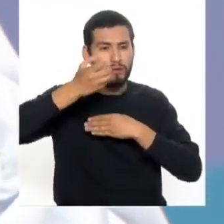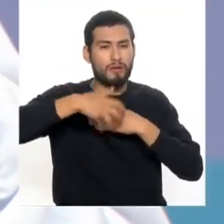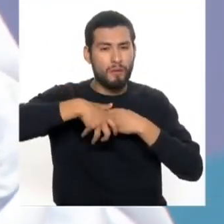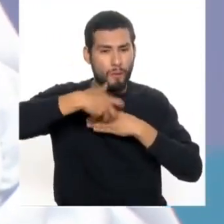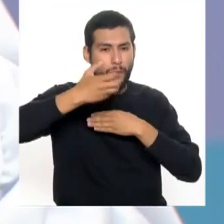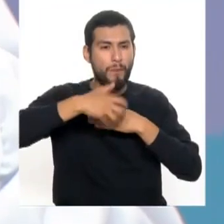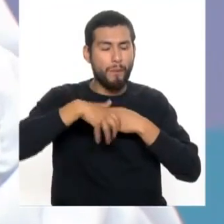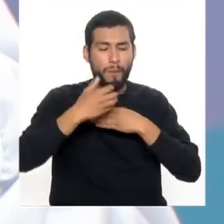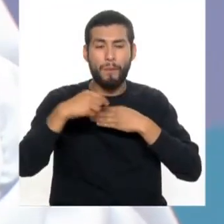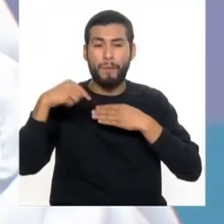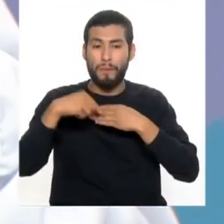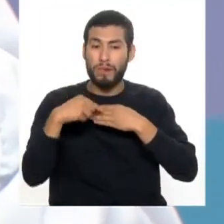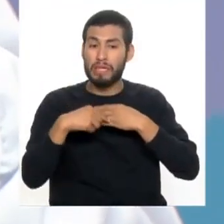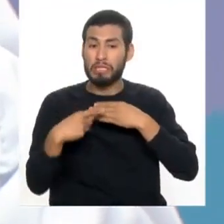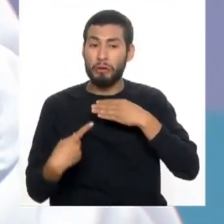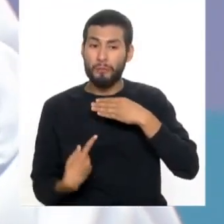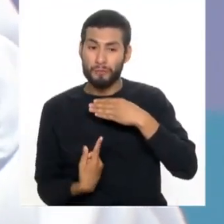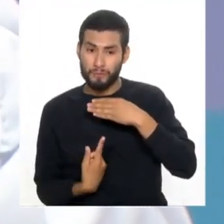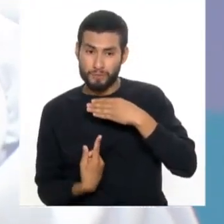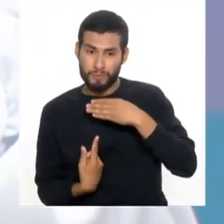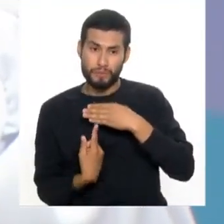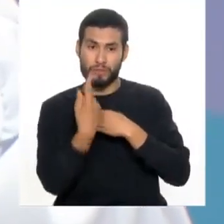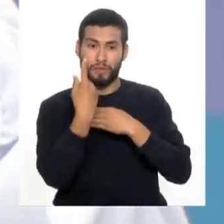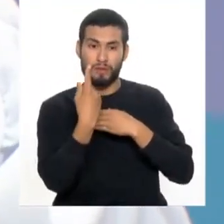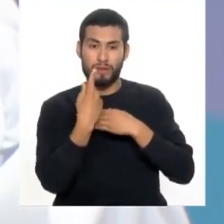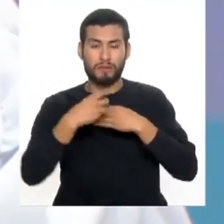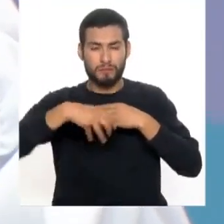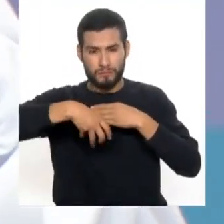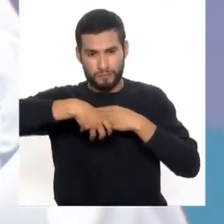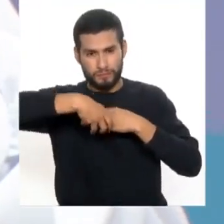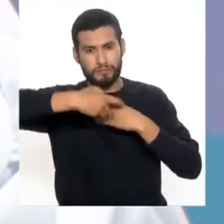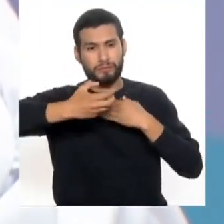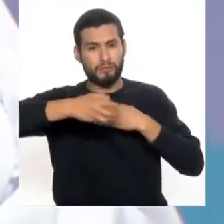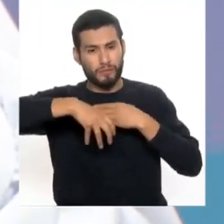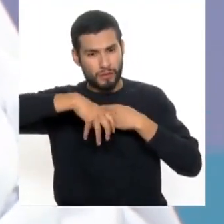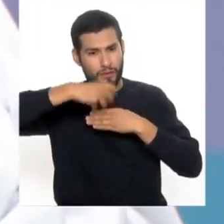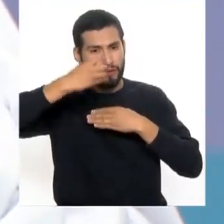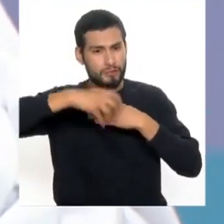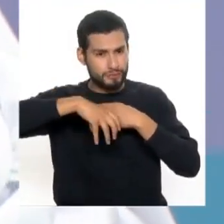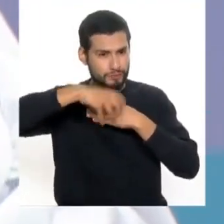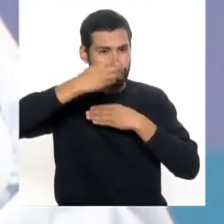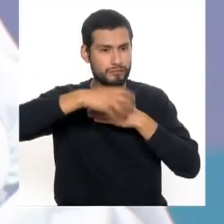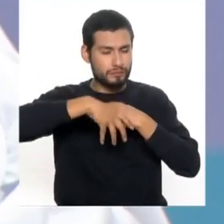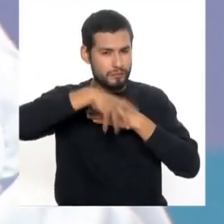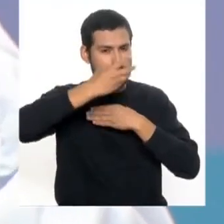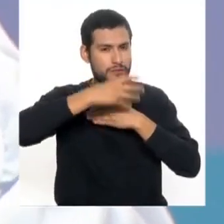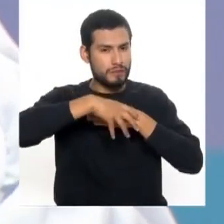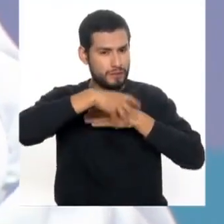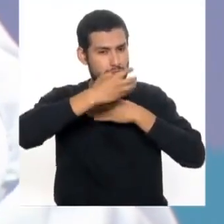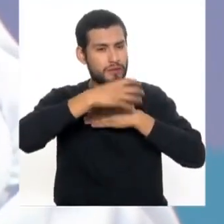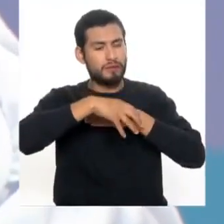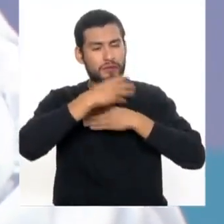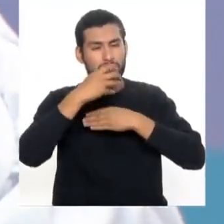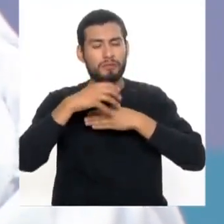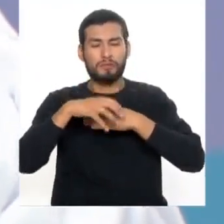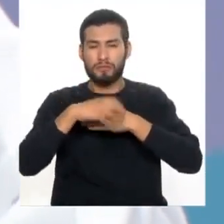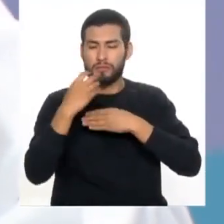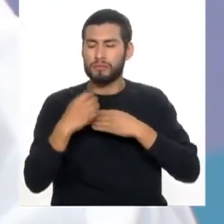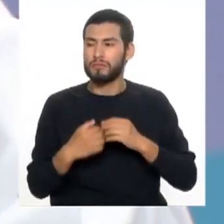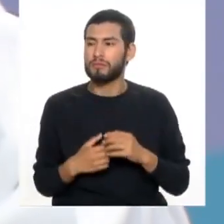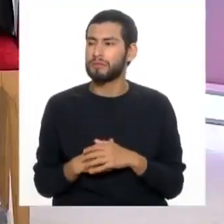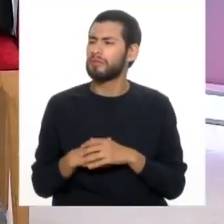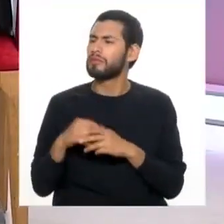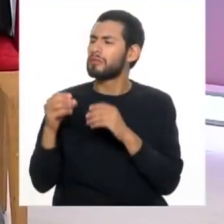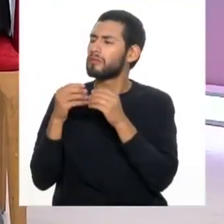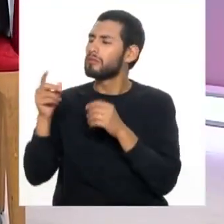vertical, en este caso de abajo hacia arriba. Desde las encías. La estamos fortaleciendo y eliminando los residuos de alimento. Toda la cara. Una frasecita